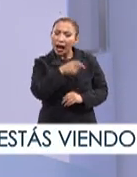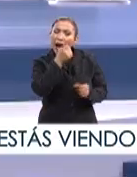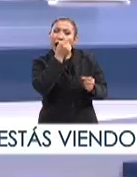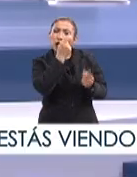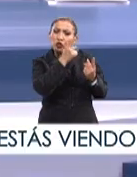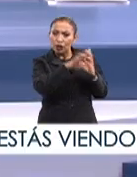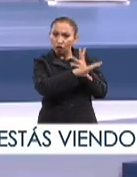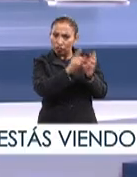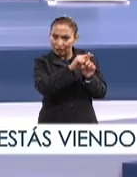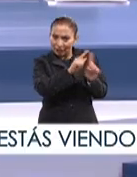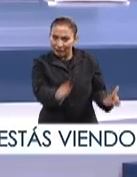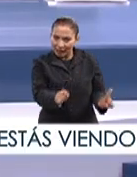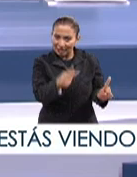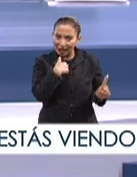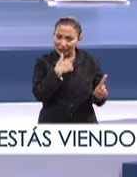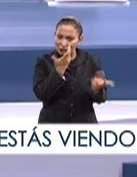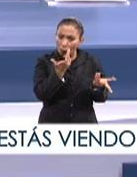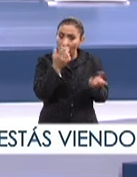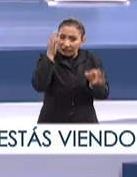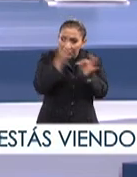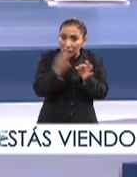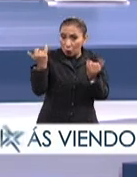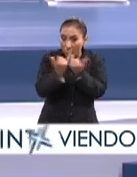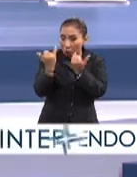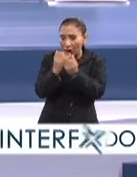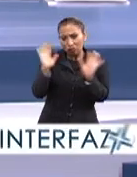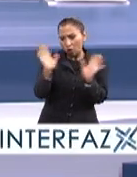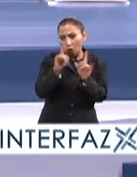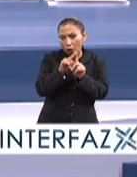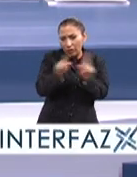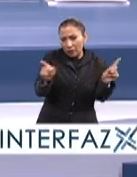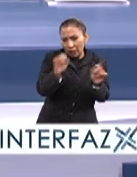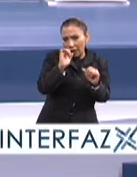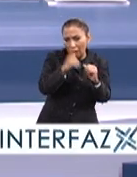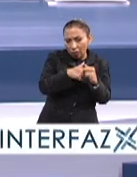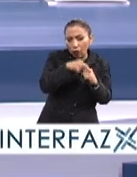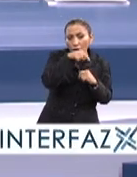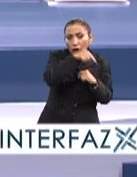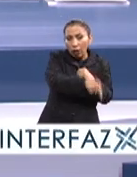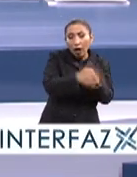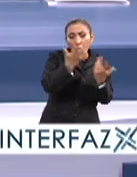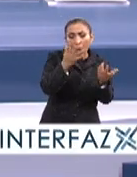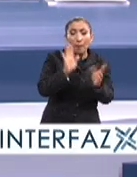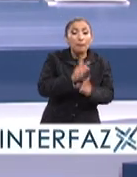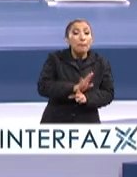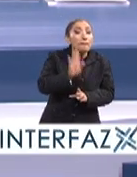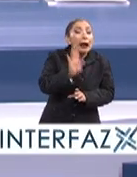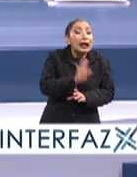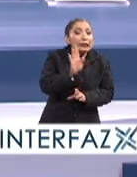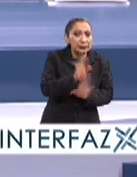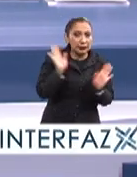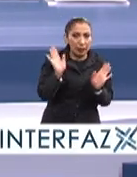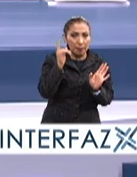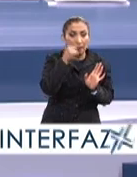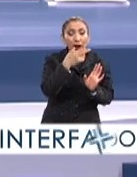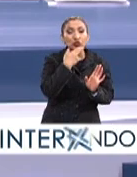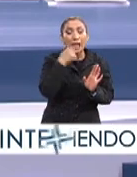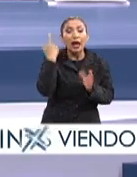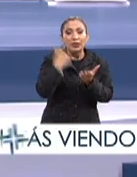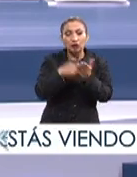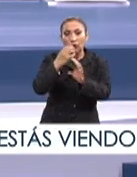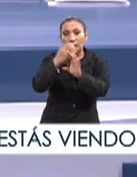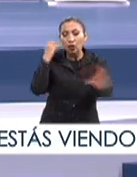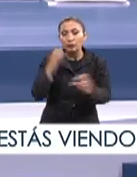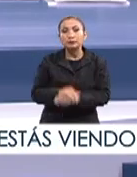diferencias o algunas particulares, o sea, no es exactamente lo mismo, pero digamos que es lo suficientemente similar para que se pueda utilizar.